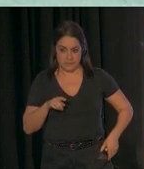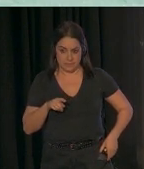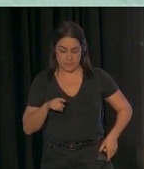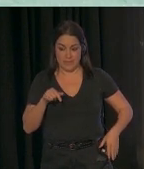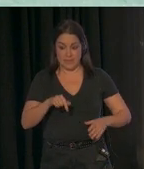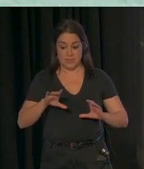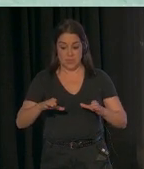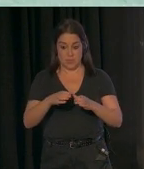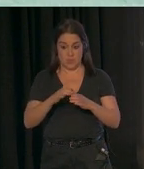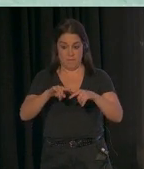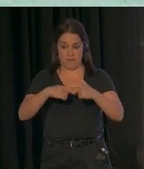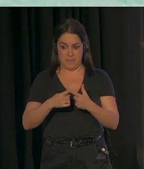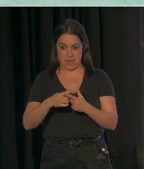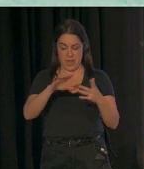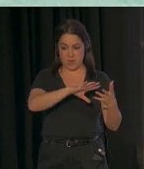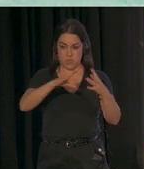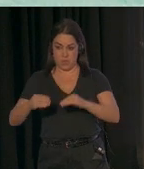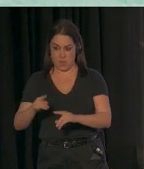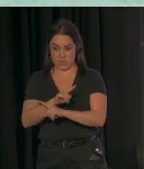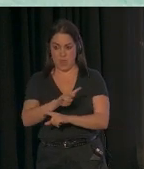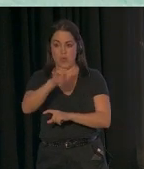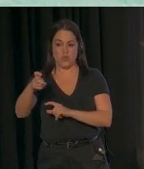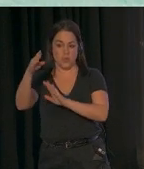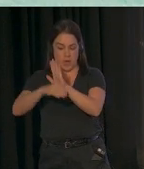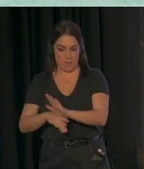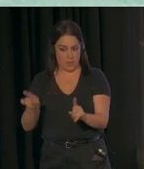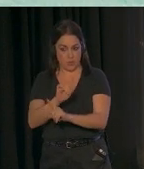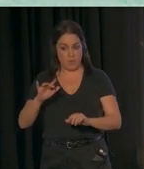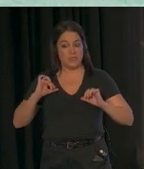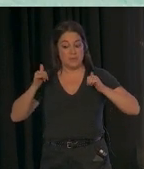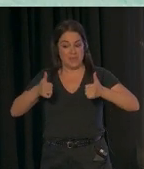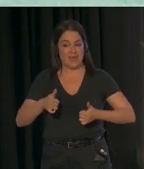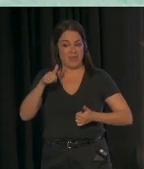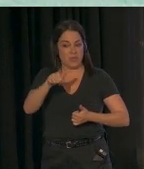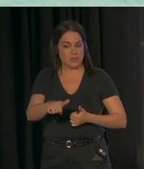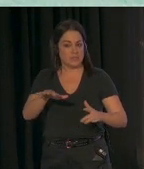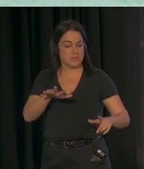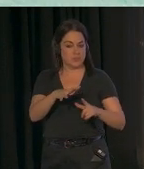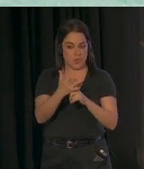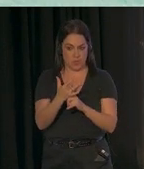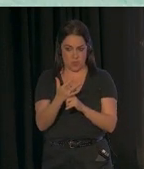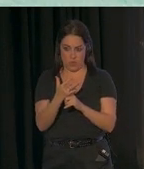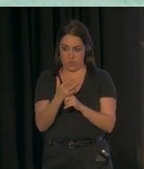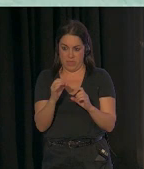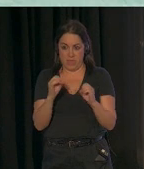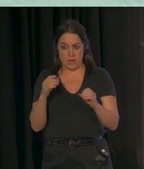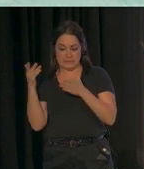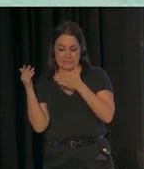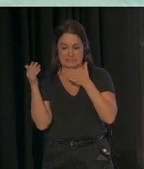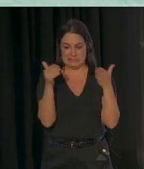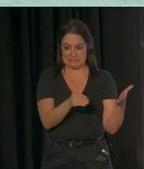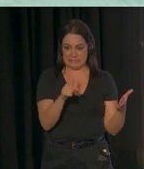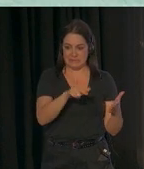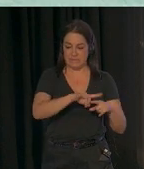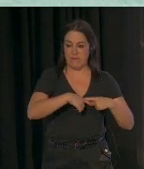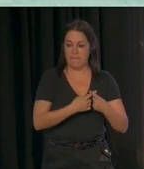para este grupo de familias. adaptado de otro programa, sino que hemos empezado con esta situación y nos centramos en aquellas, en las